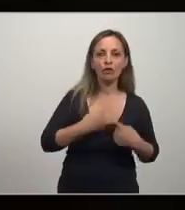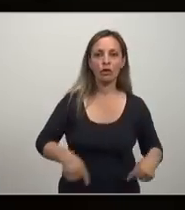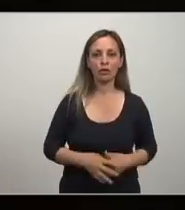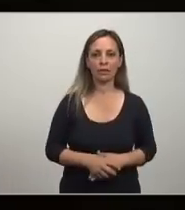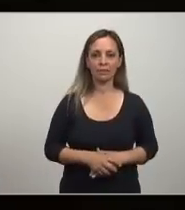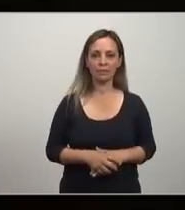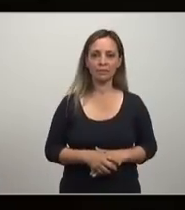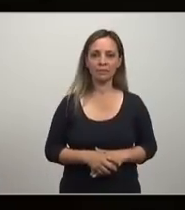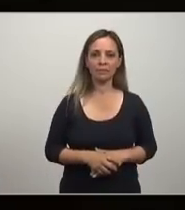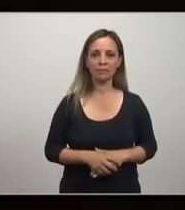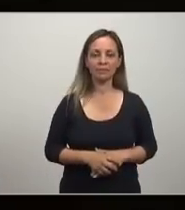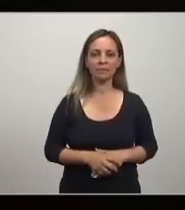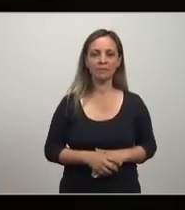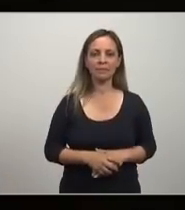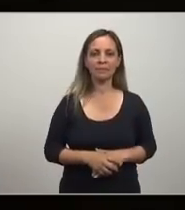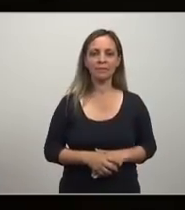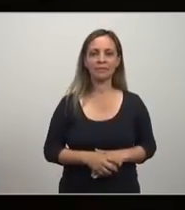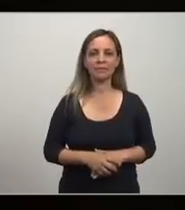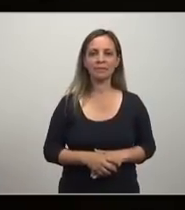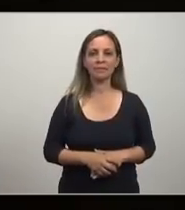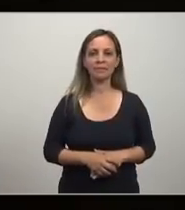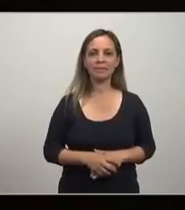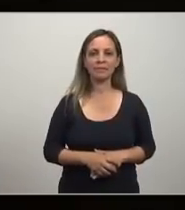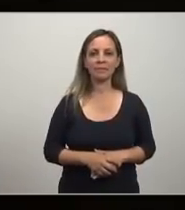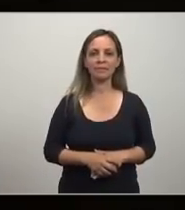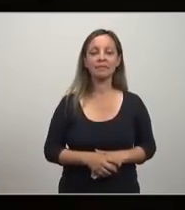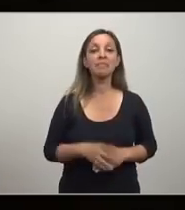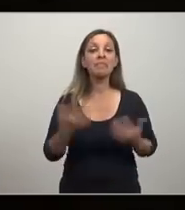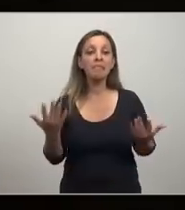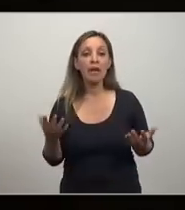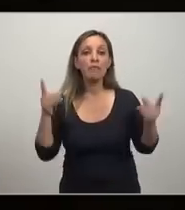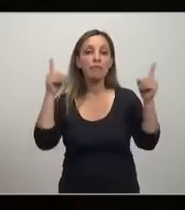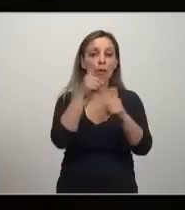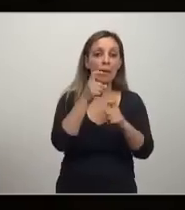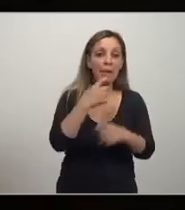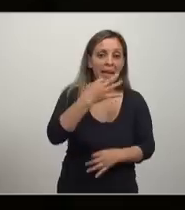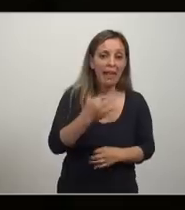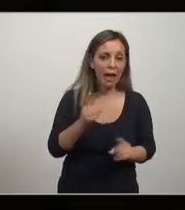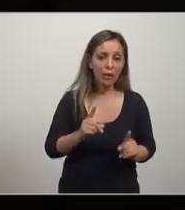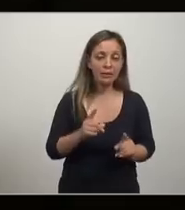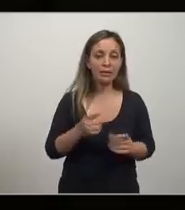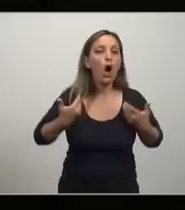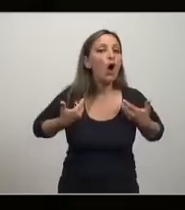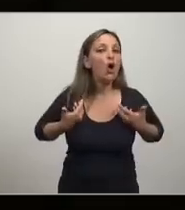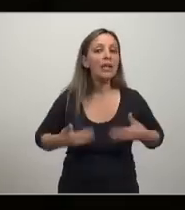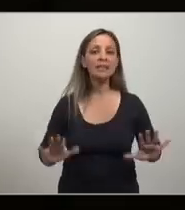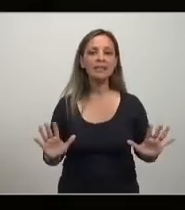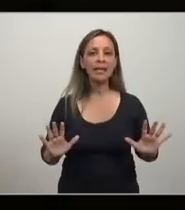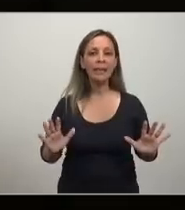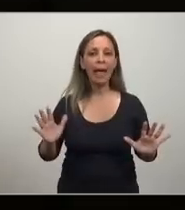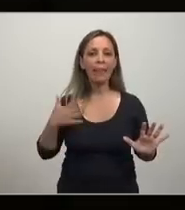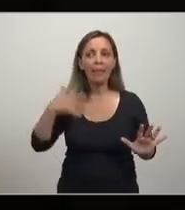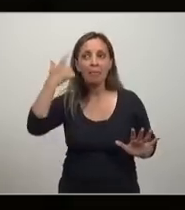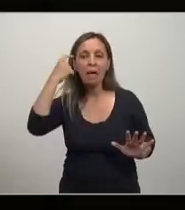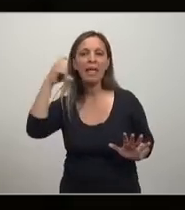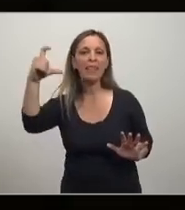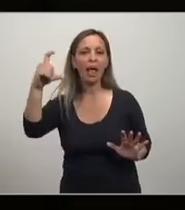pero la buena noticia es que tampoco es un problema la honestidad intelectual no significa